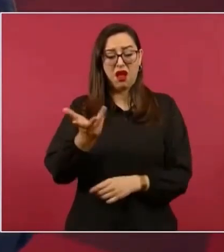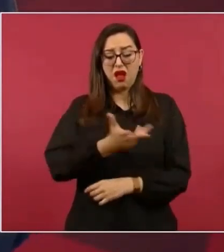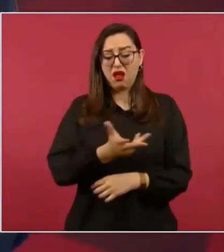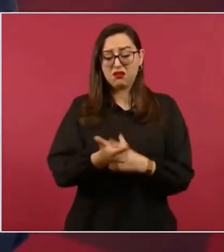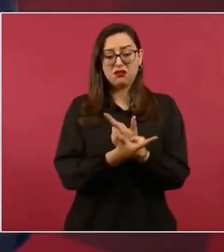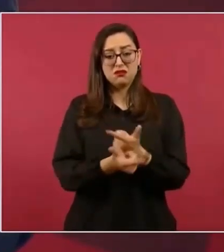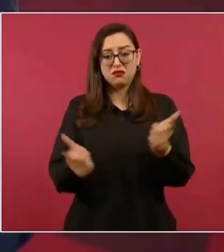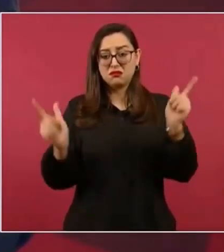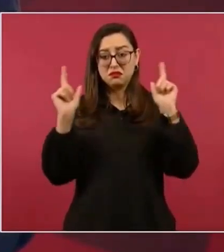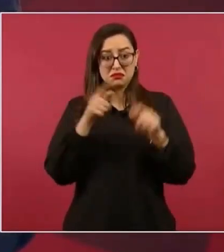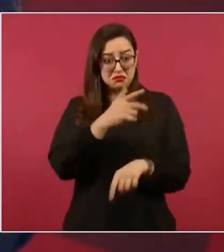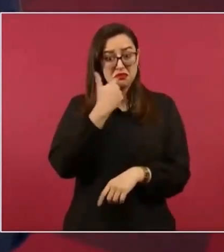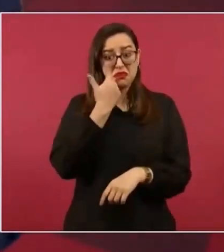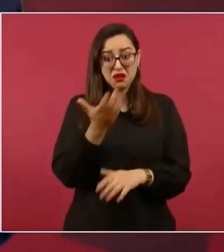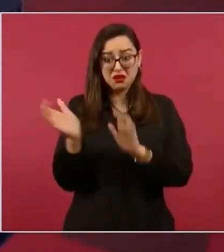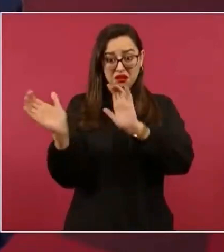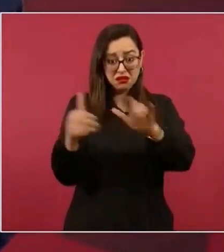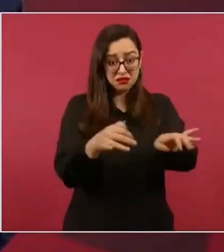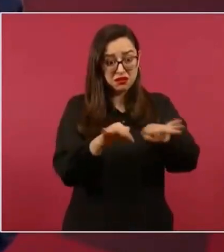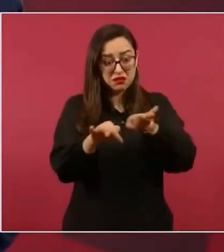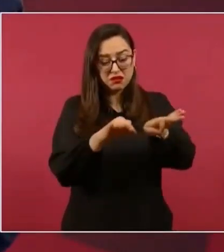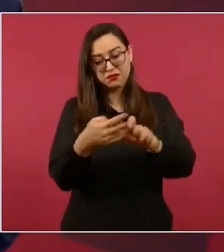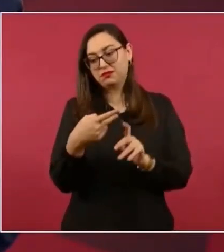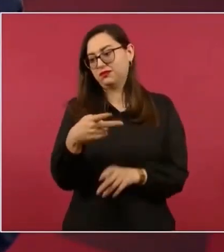Pero imagínense la burla.